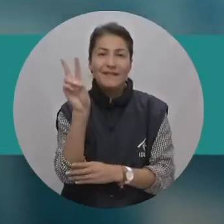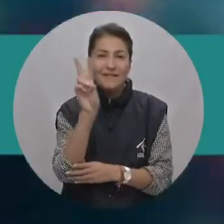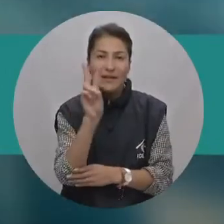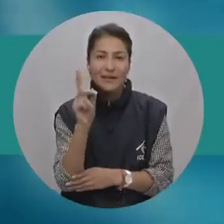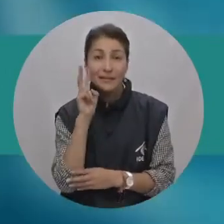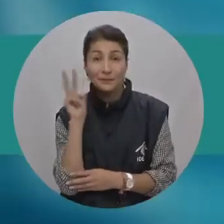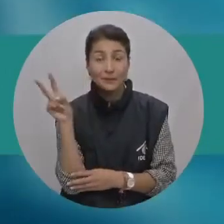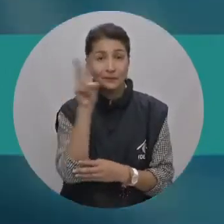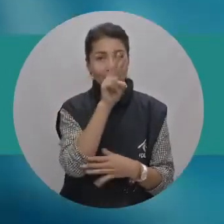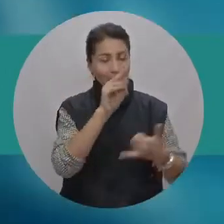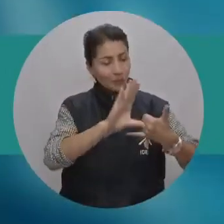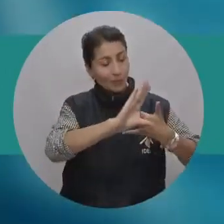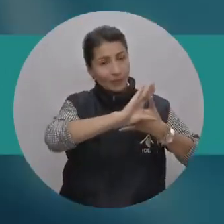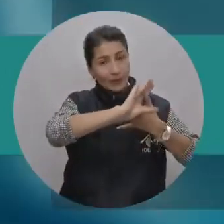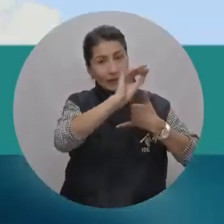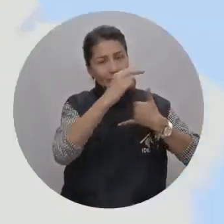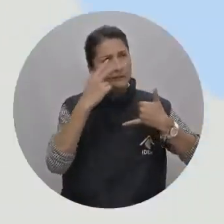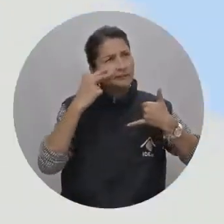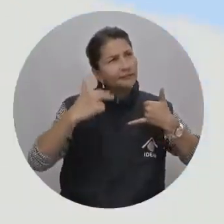de la tarde del viernes.